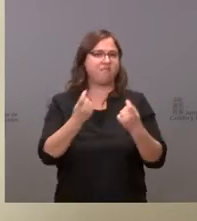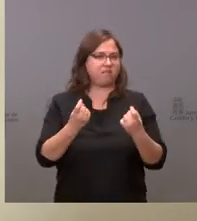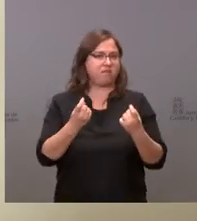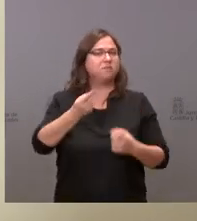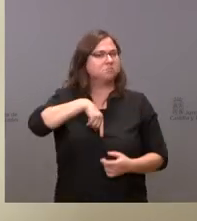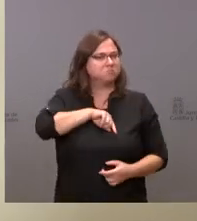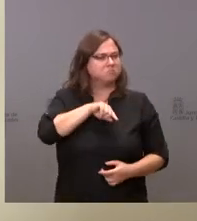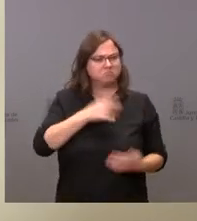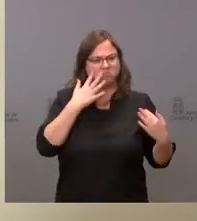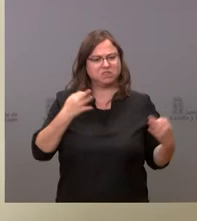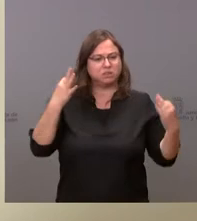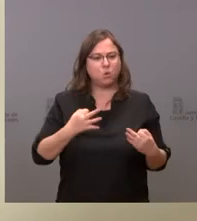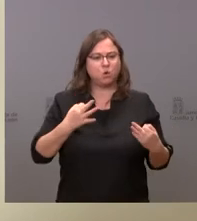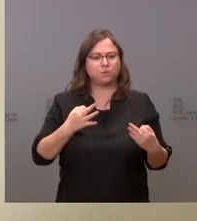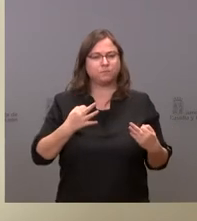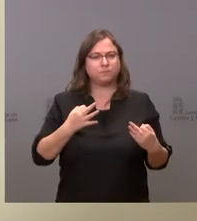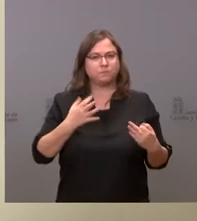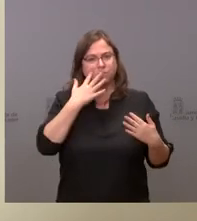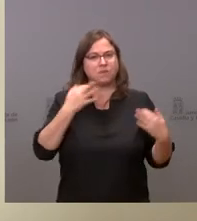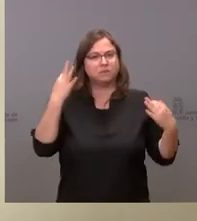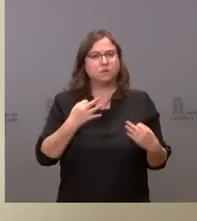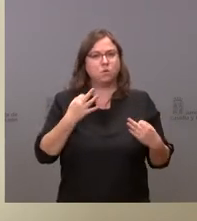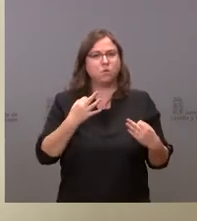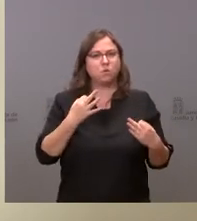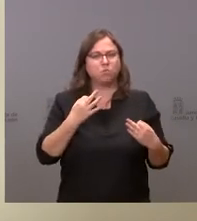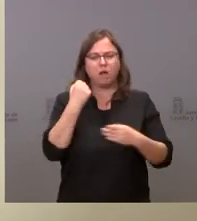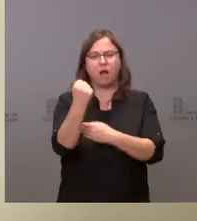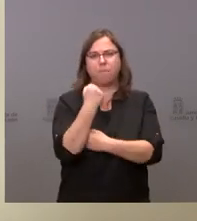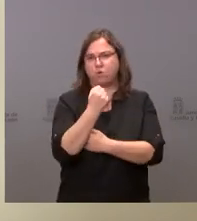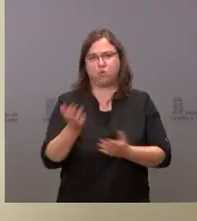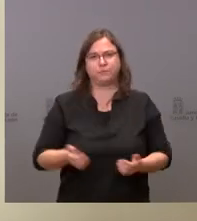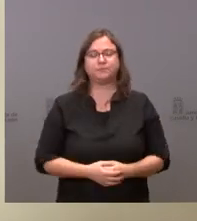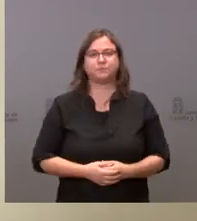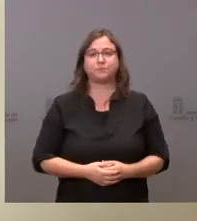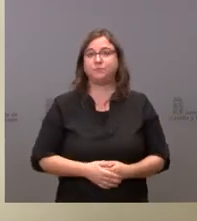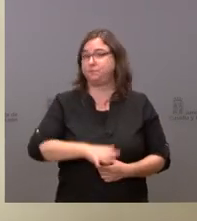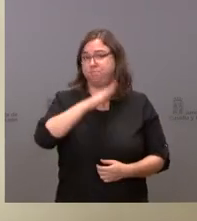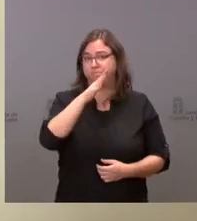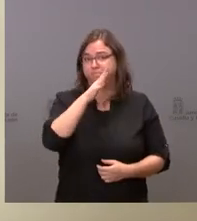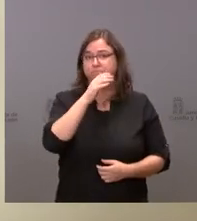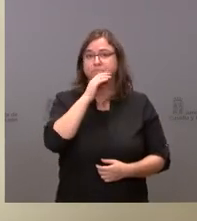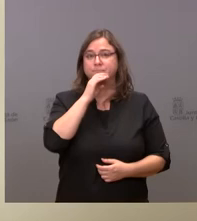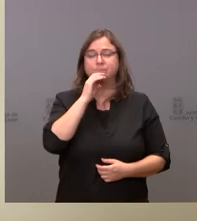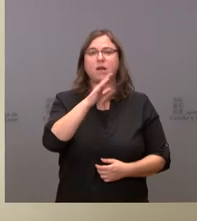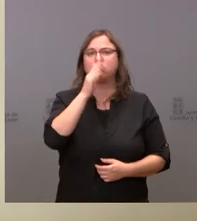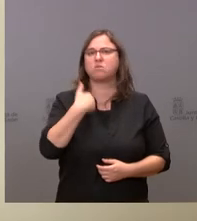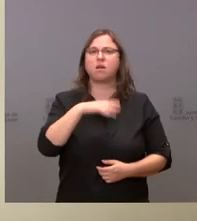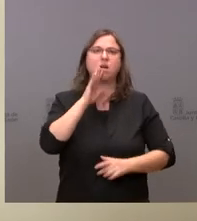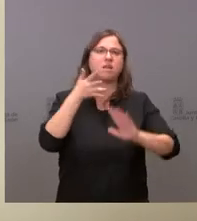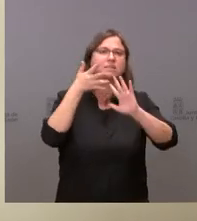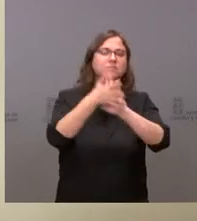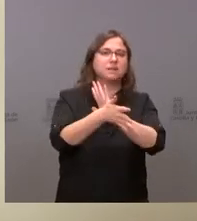estamos seguros de que vamos a tener el apoyo. Entre otras cosas, porque como les hemos dicho,